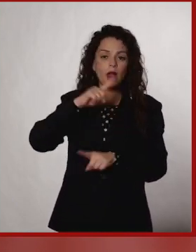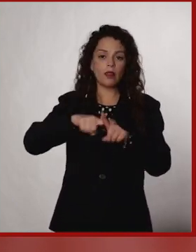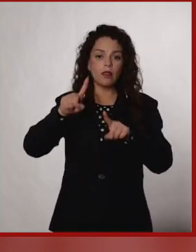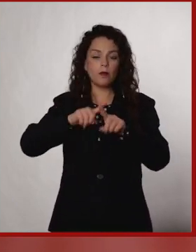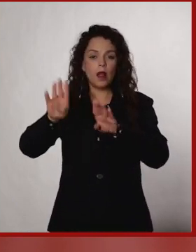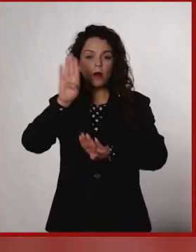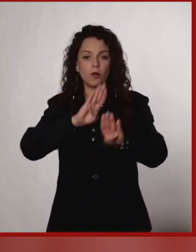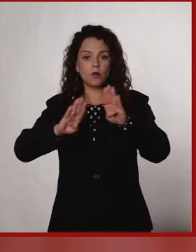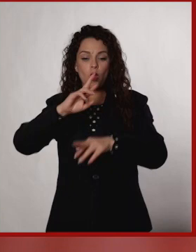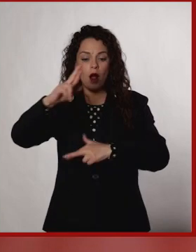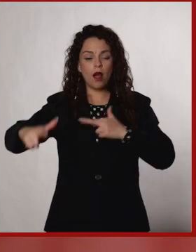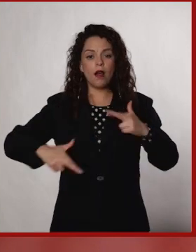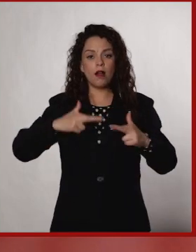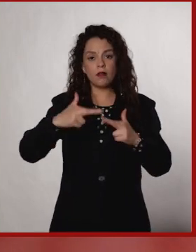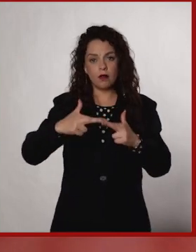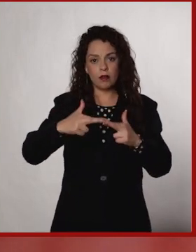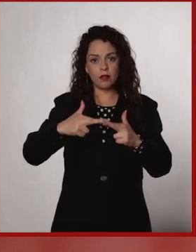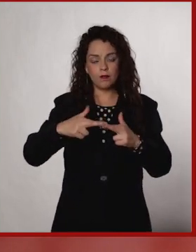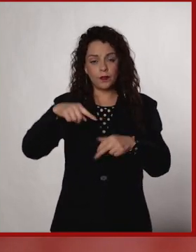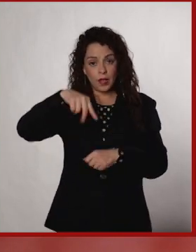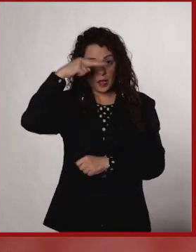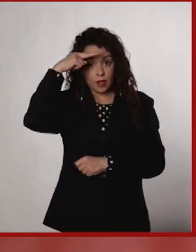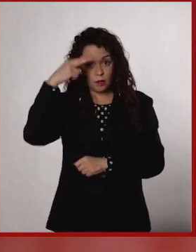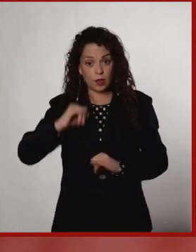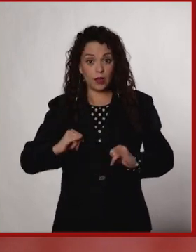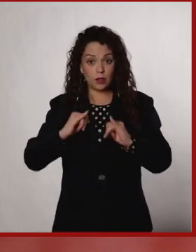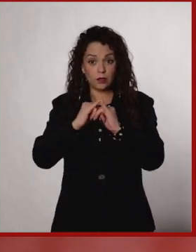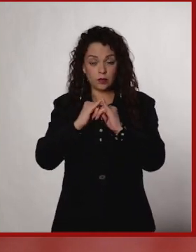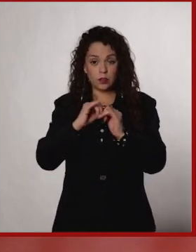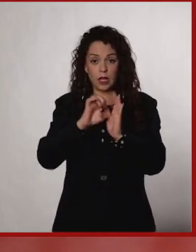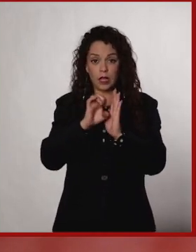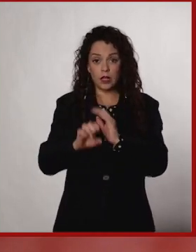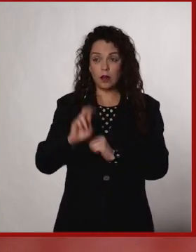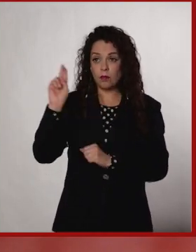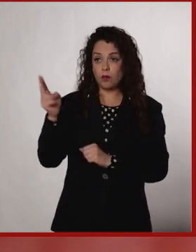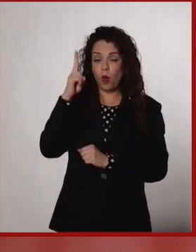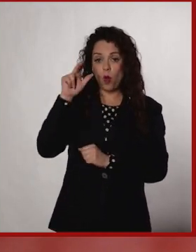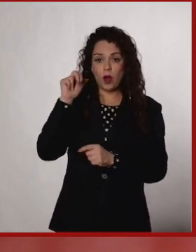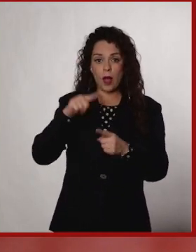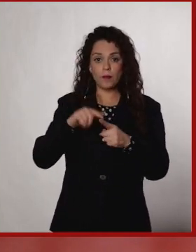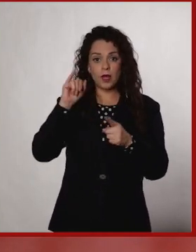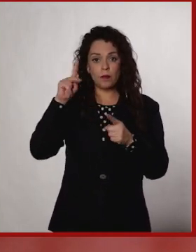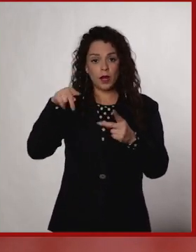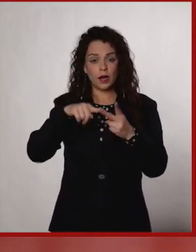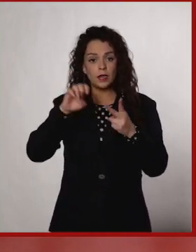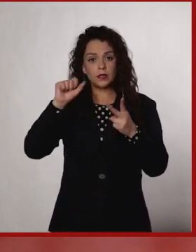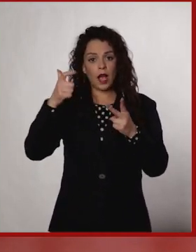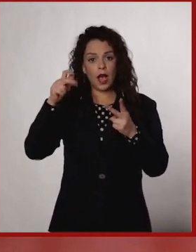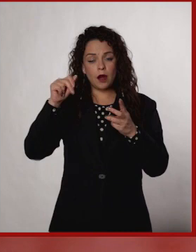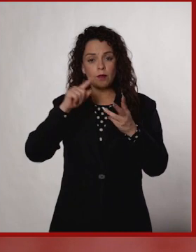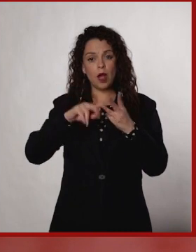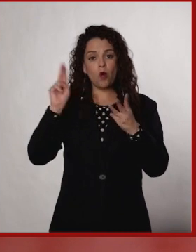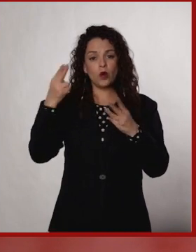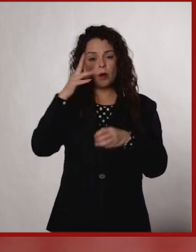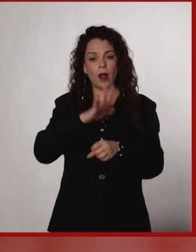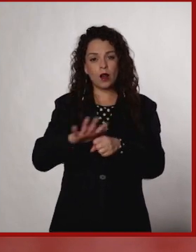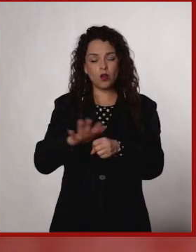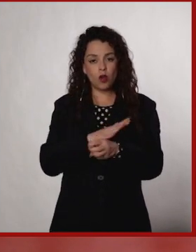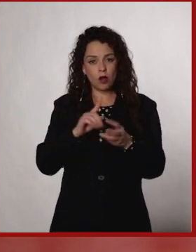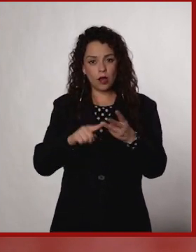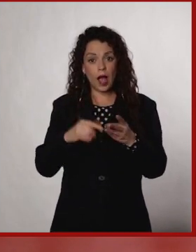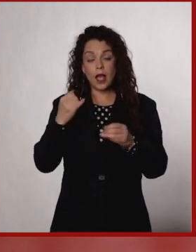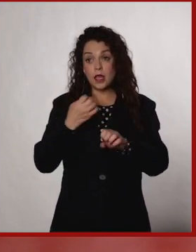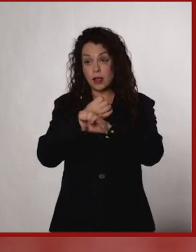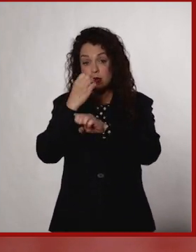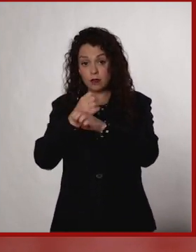biológica de una región. En México, instituciones como UNAM, IPN, Zagarpa, universidades